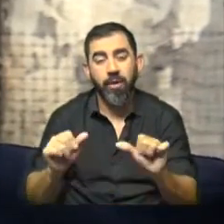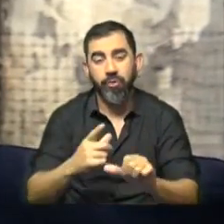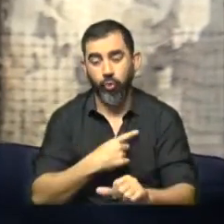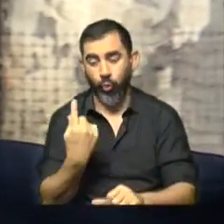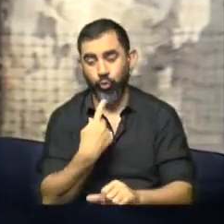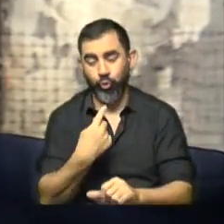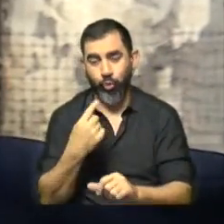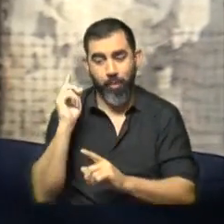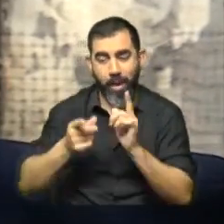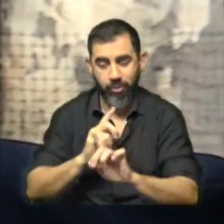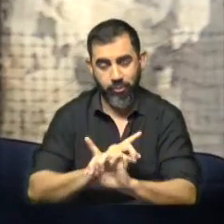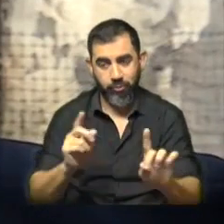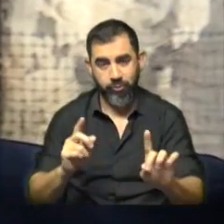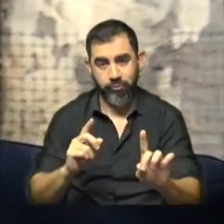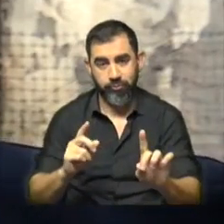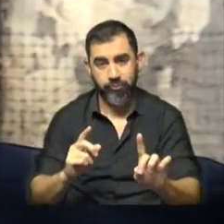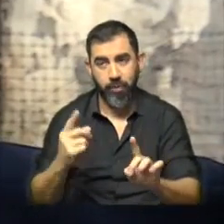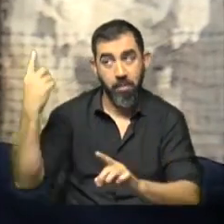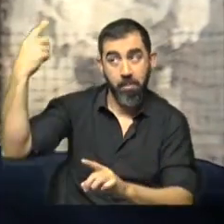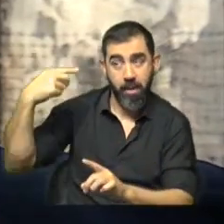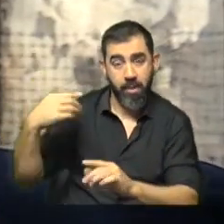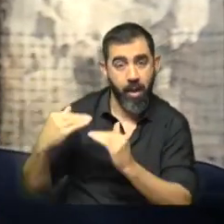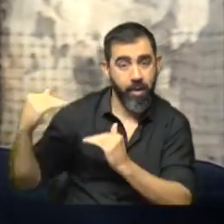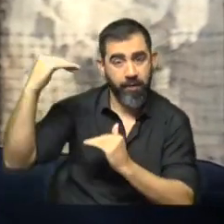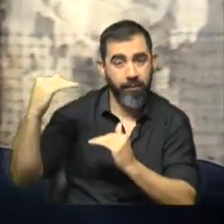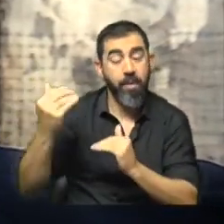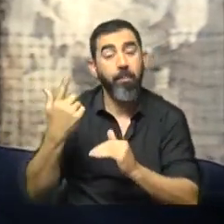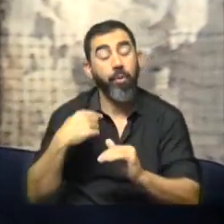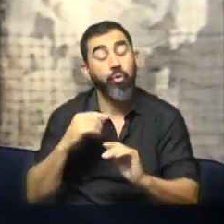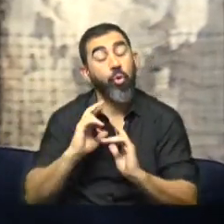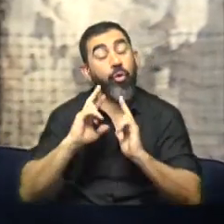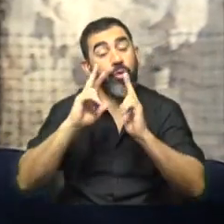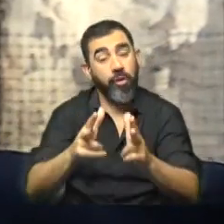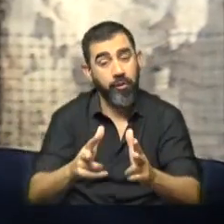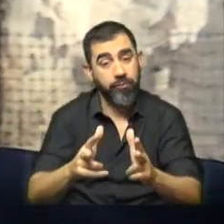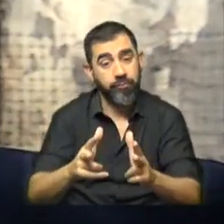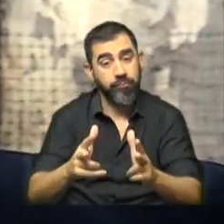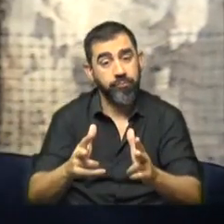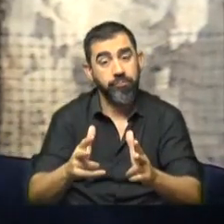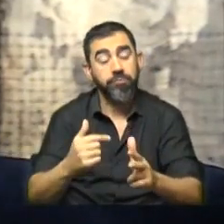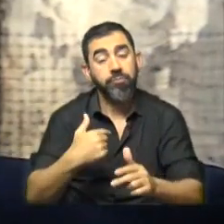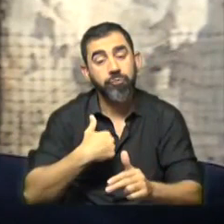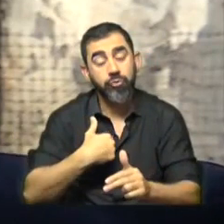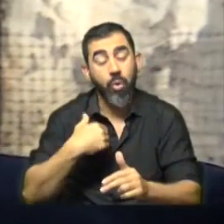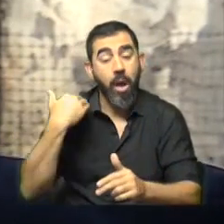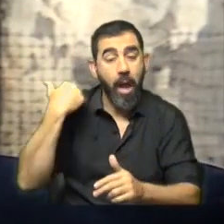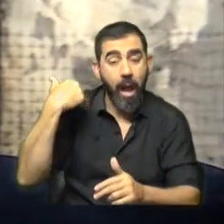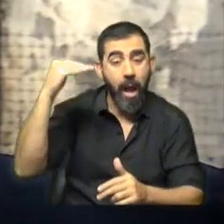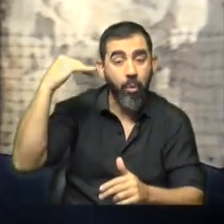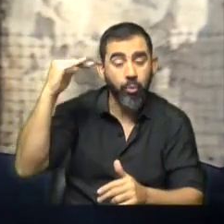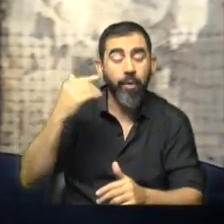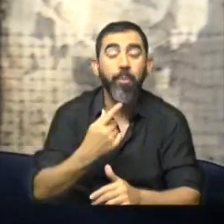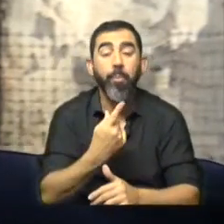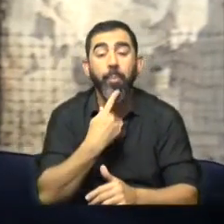propio, sino que reciben órdenes. Pero como dije en el tuit que puse, yo la verdad que por lo menos de las autoridades políticas